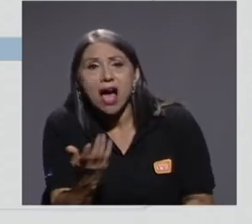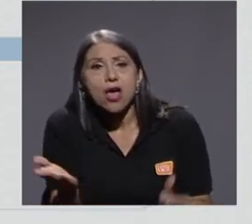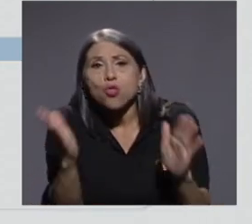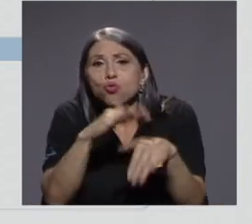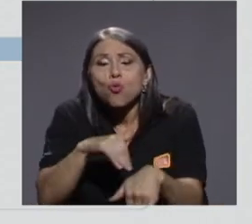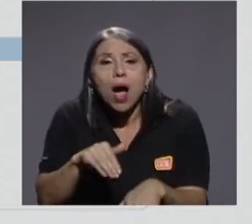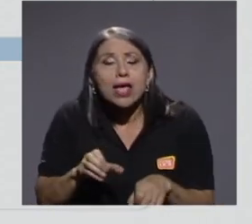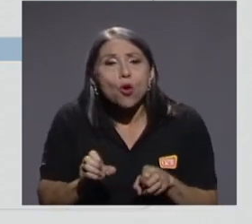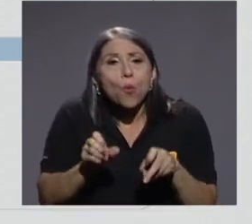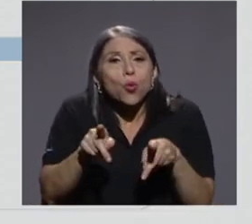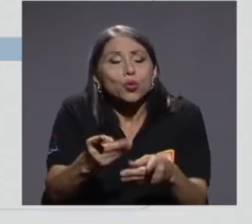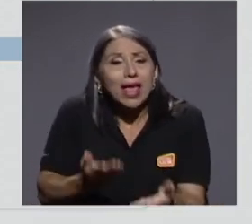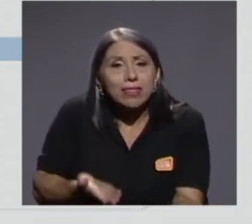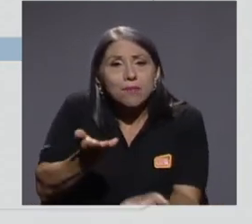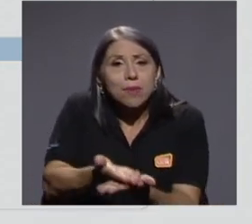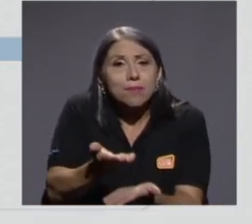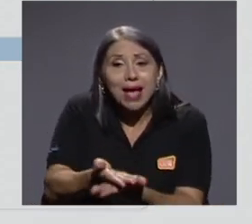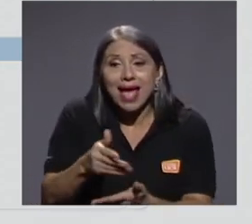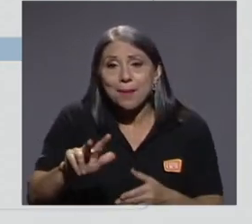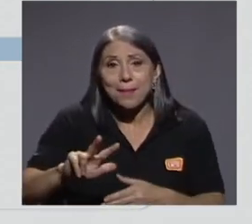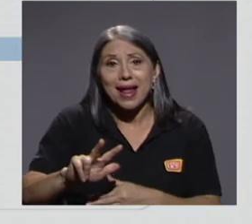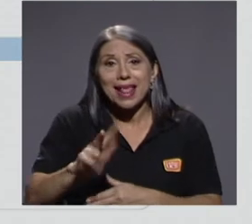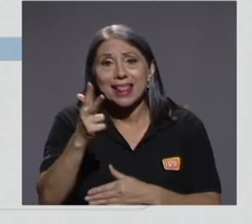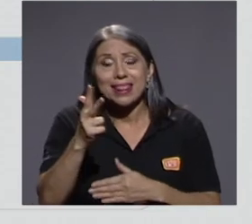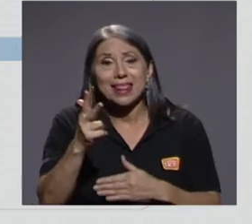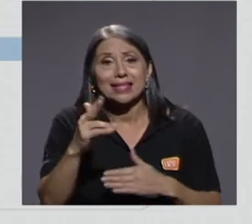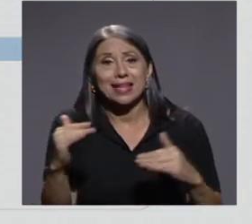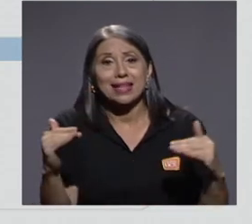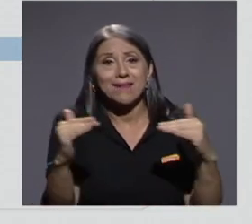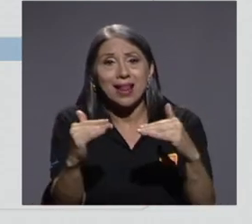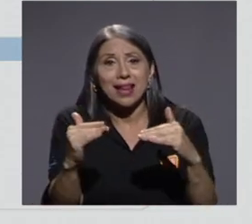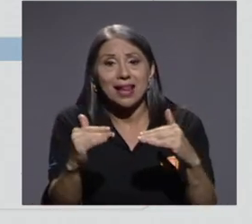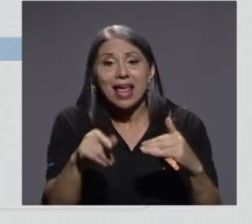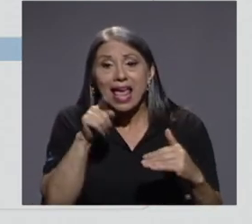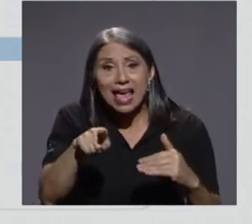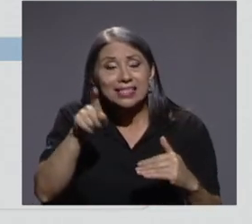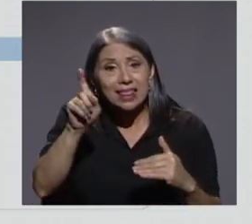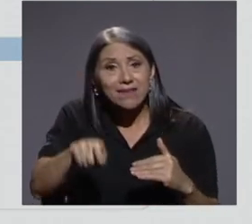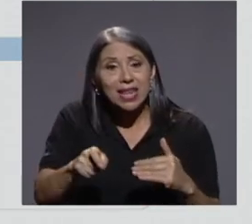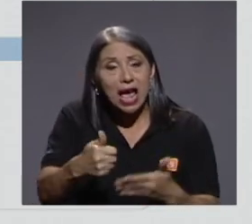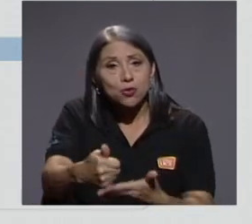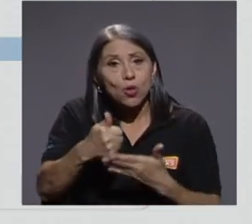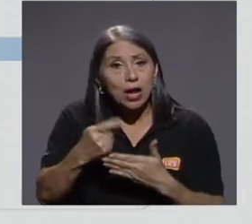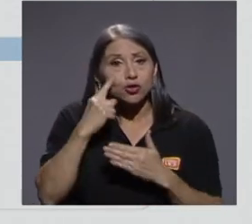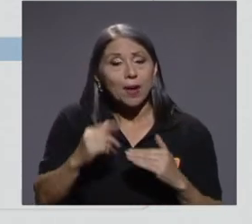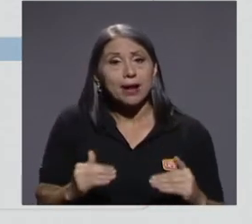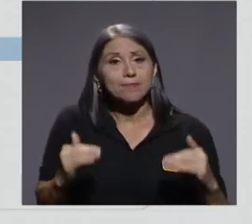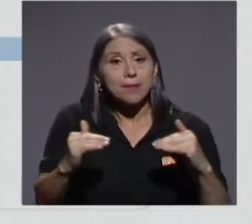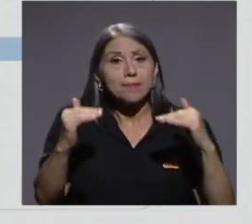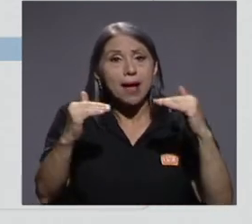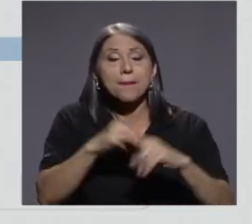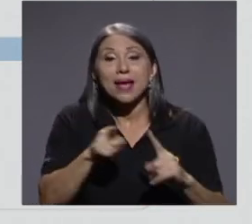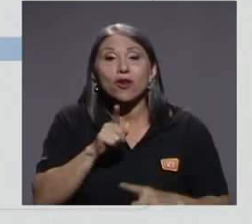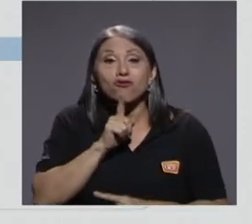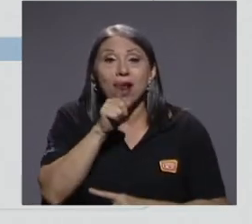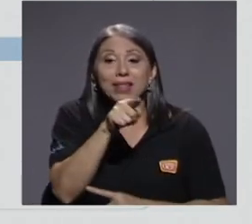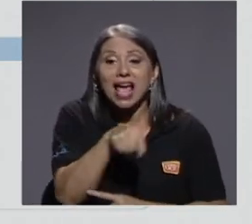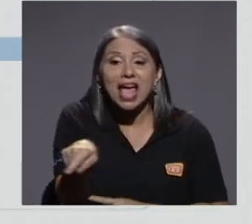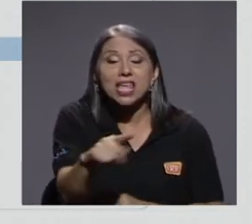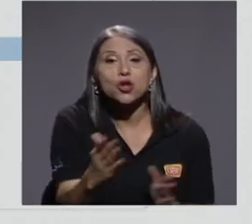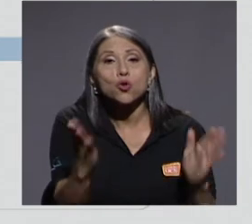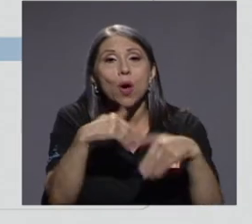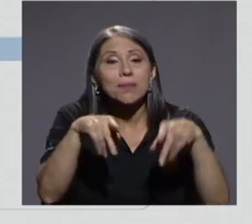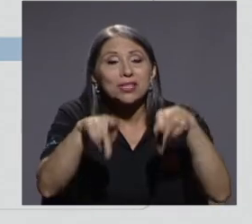en este nivel, que es uno de los que debería conectarnos para tener movilidad, no tengamos realmente personas con este tipo de